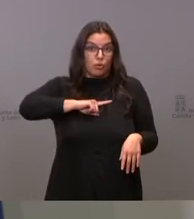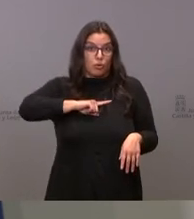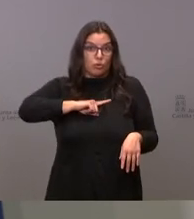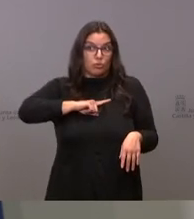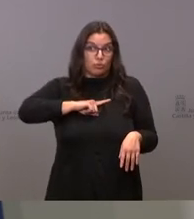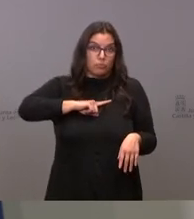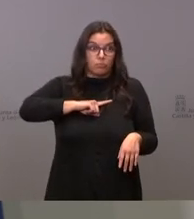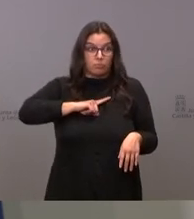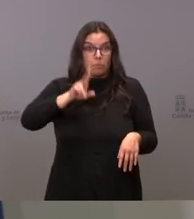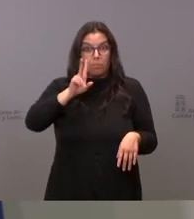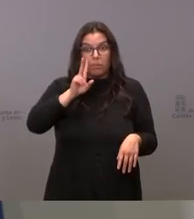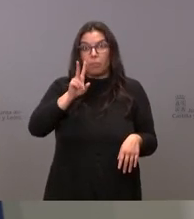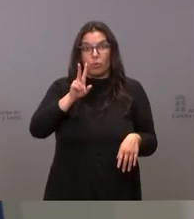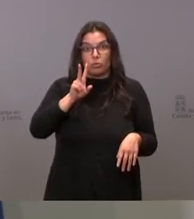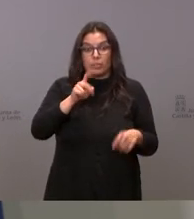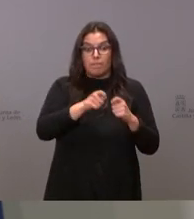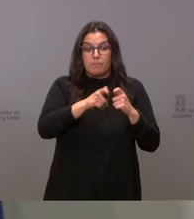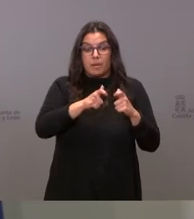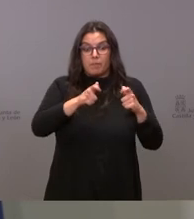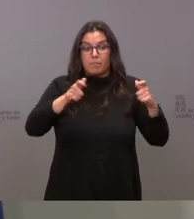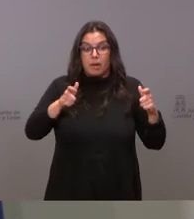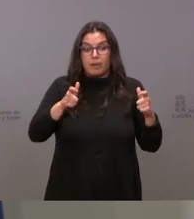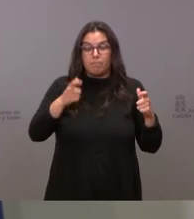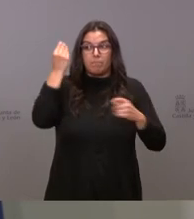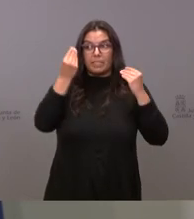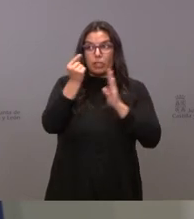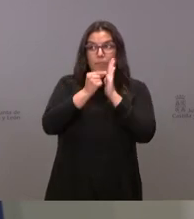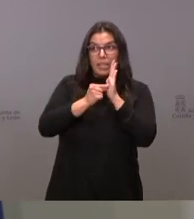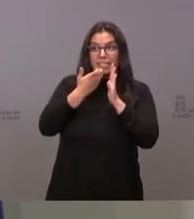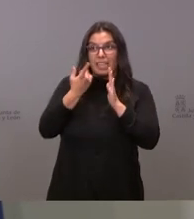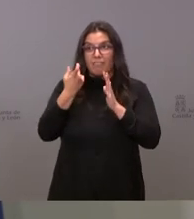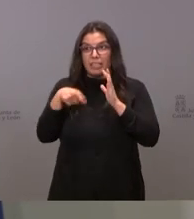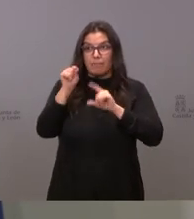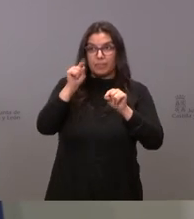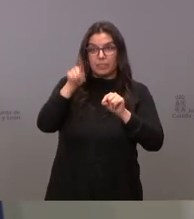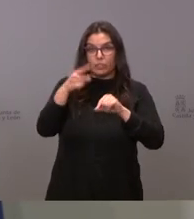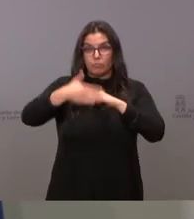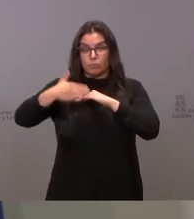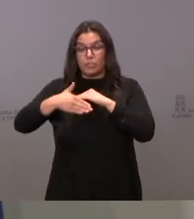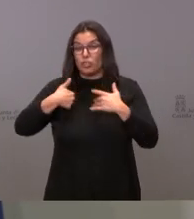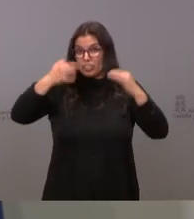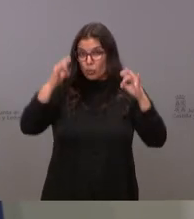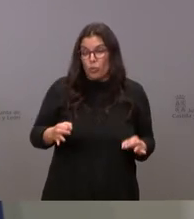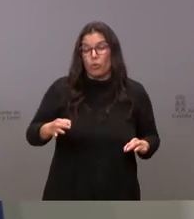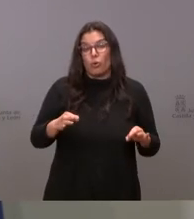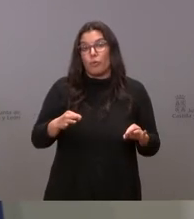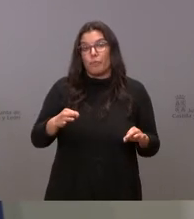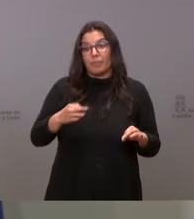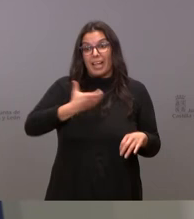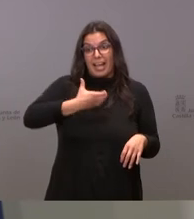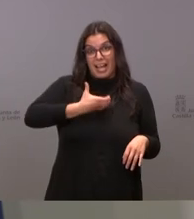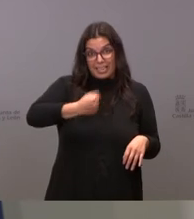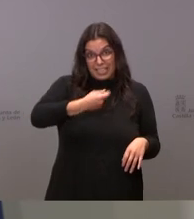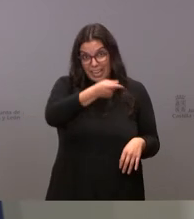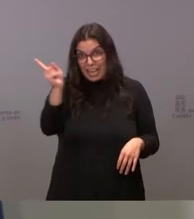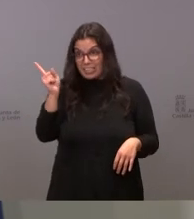viendo el crecimiento constante y pensando qué medidas vamos a tomar, si es preciso tomarlas y estoy seguro que a los alcaldes les